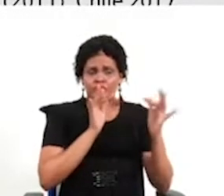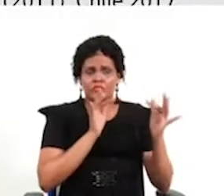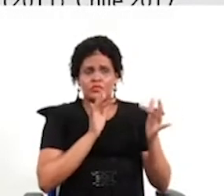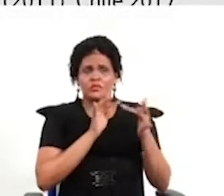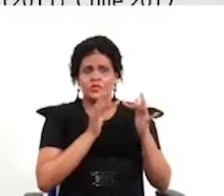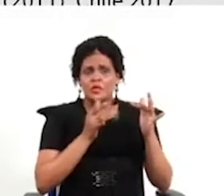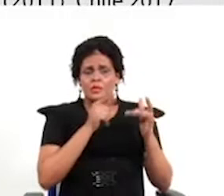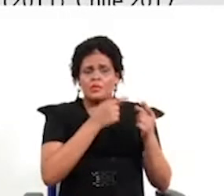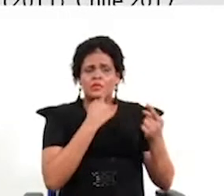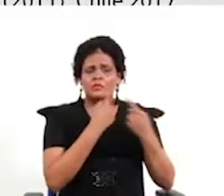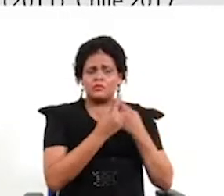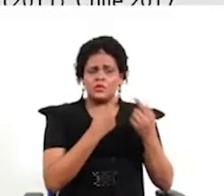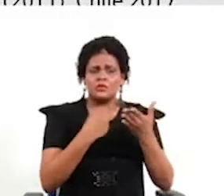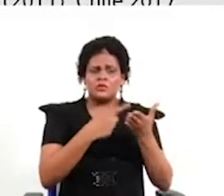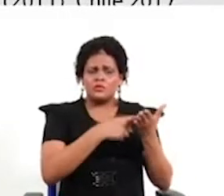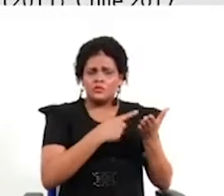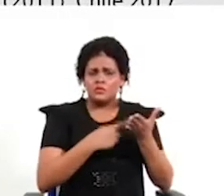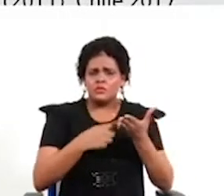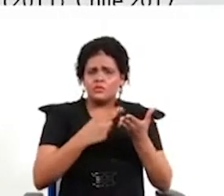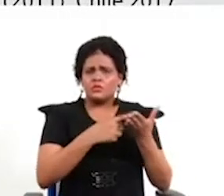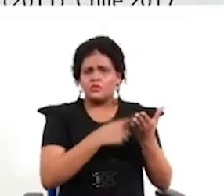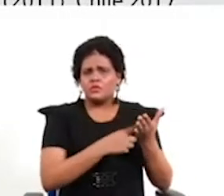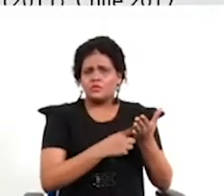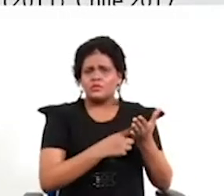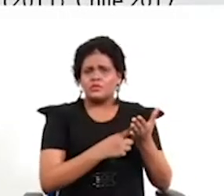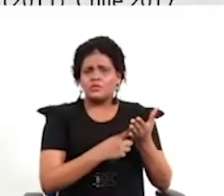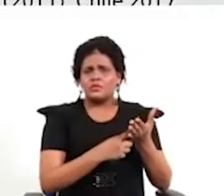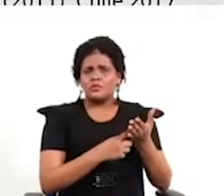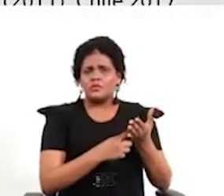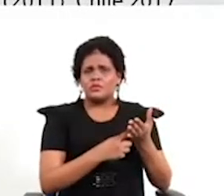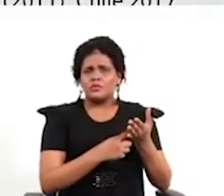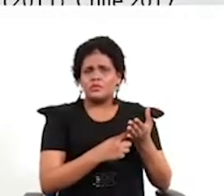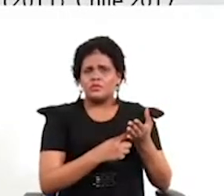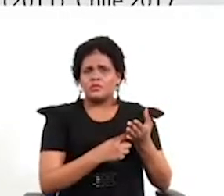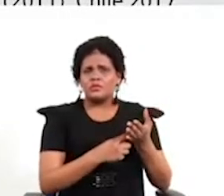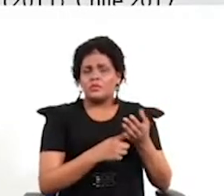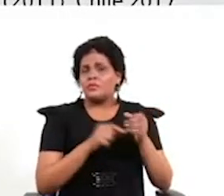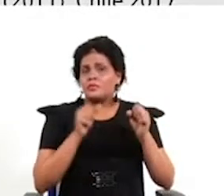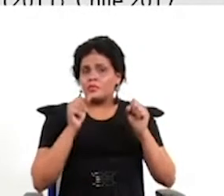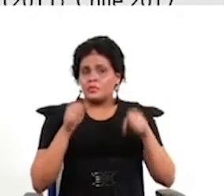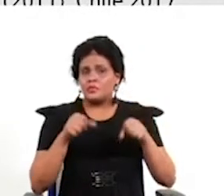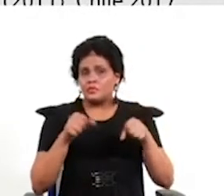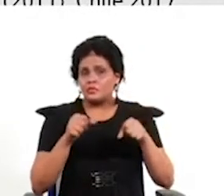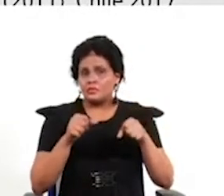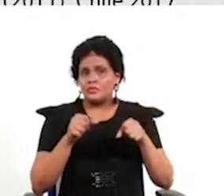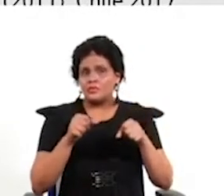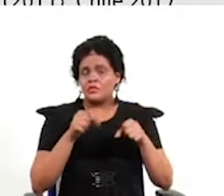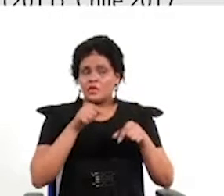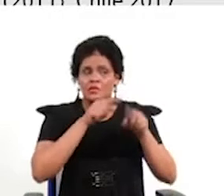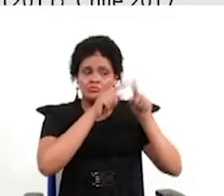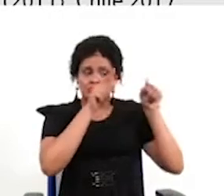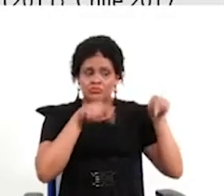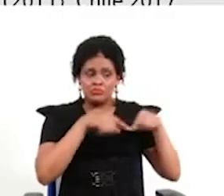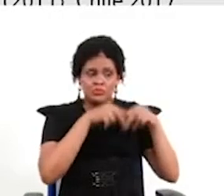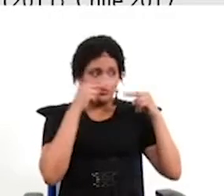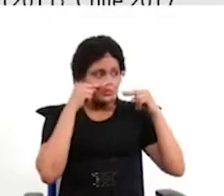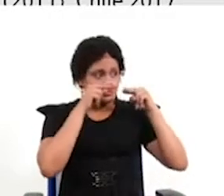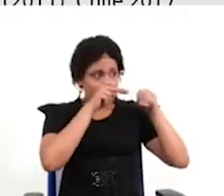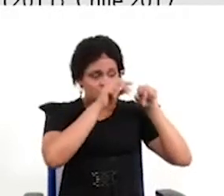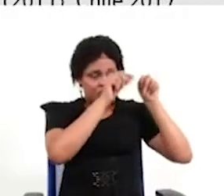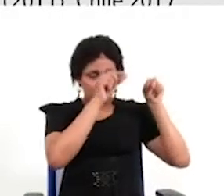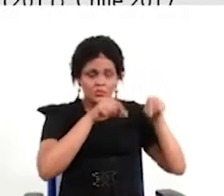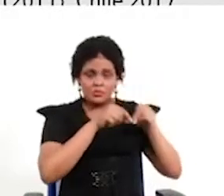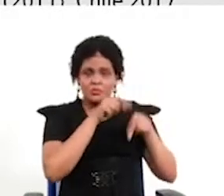discusiones y el establecimiento de referendos que permitan aportar esa legitimidad democrática, por lo menos en términos del número,